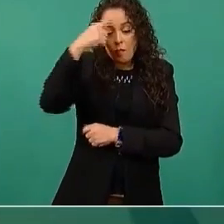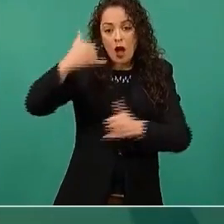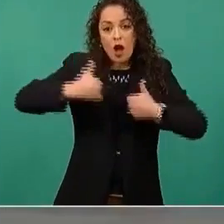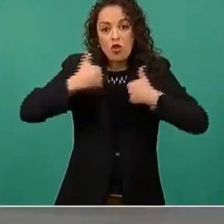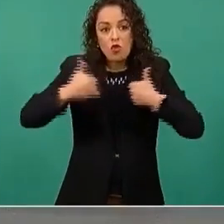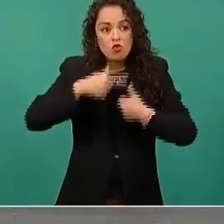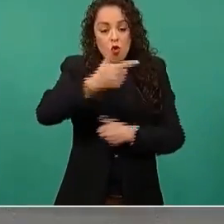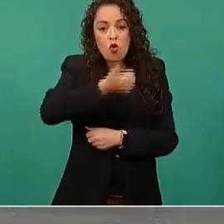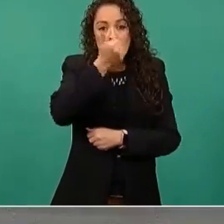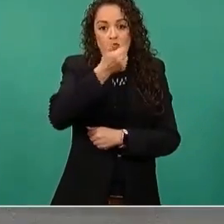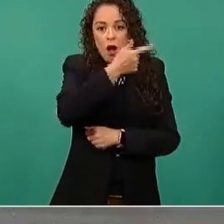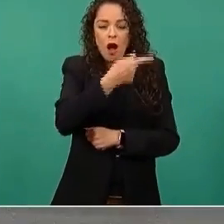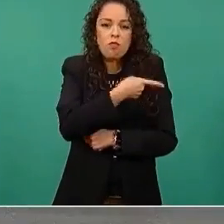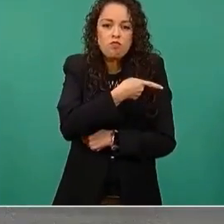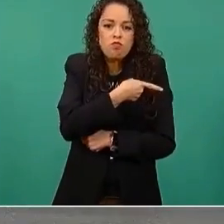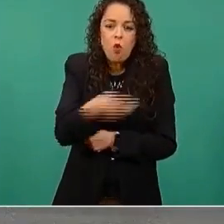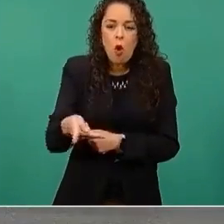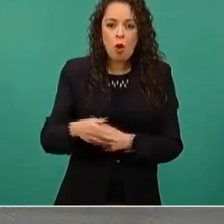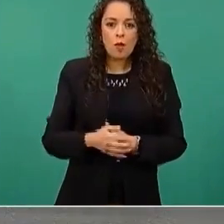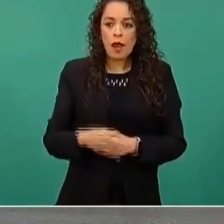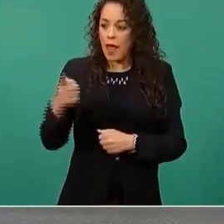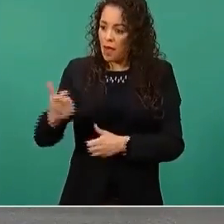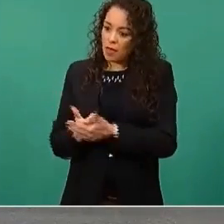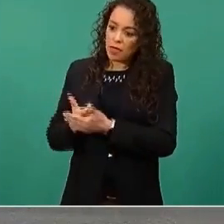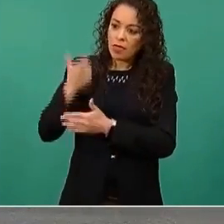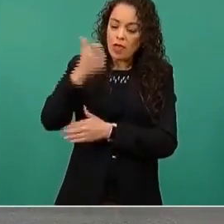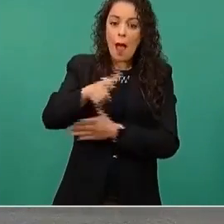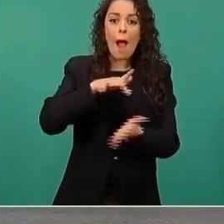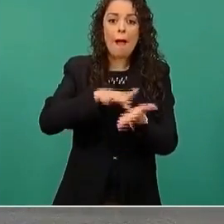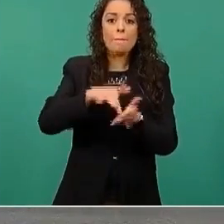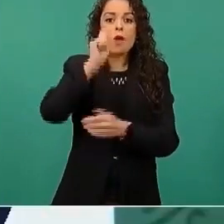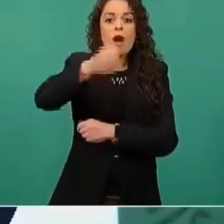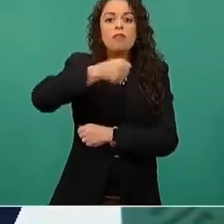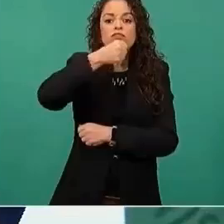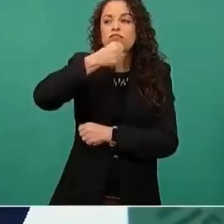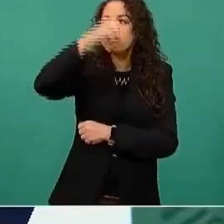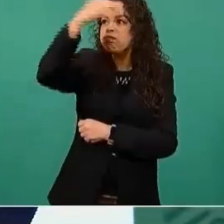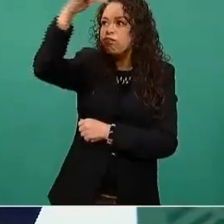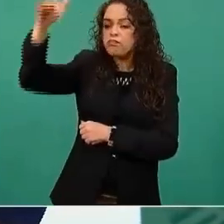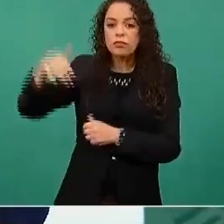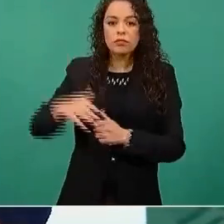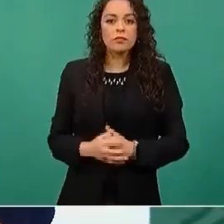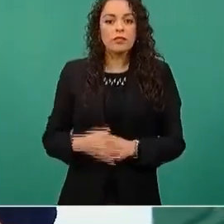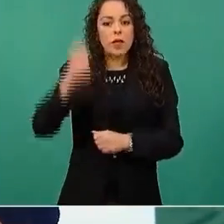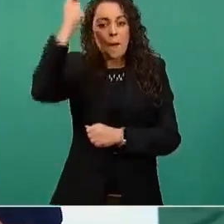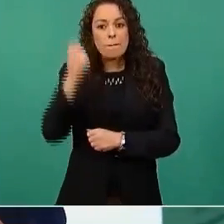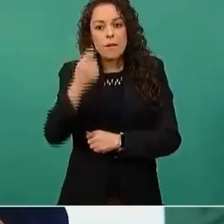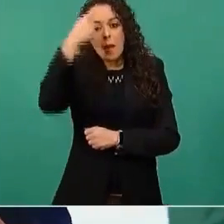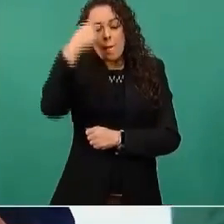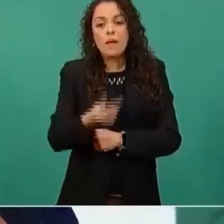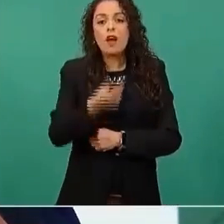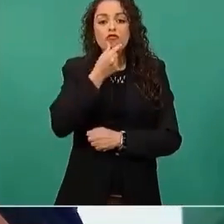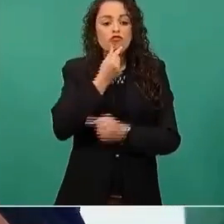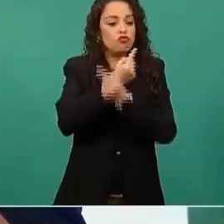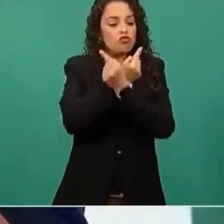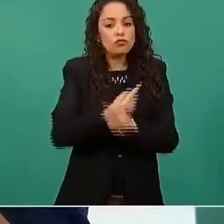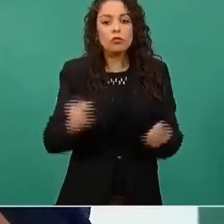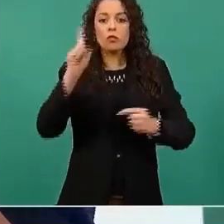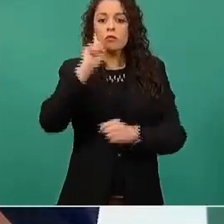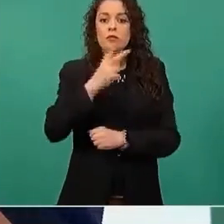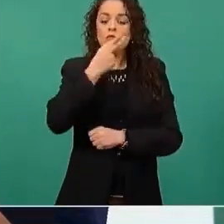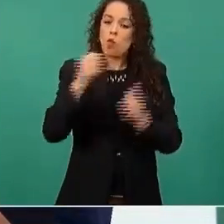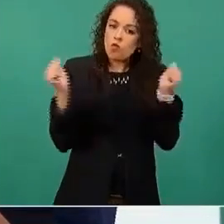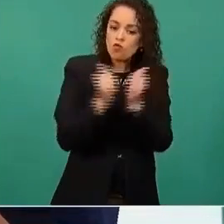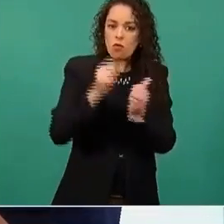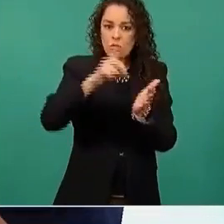este es el apoyo para los adultos mayores, son las pensiones para las niñas, para los niños con